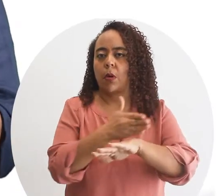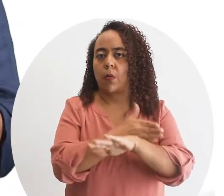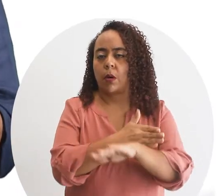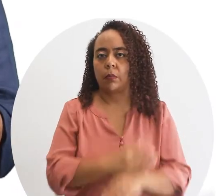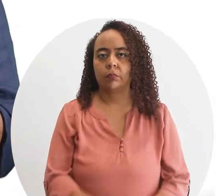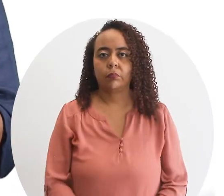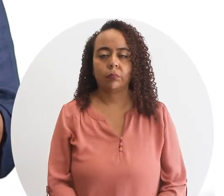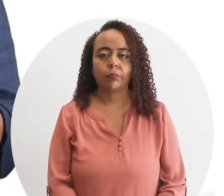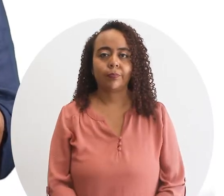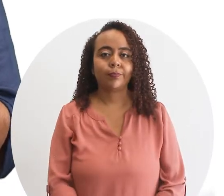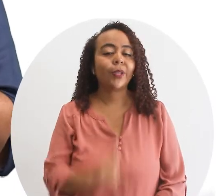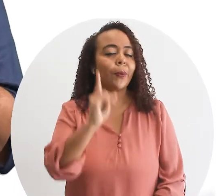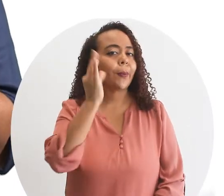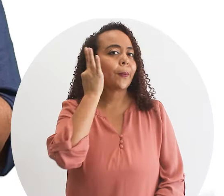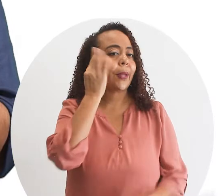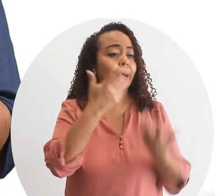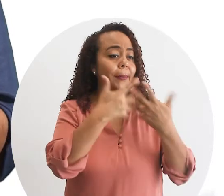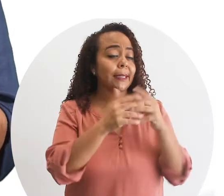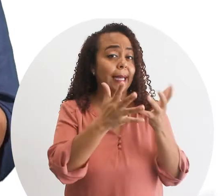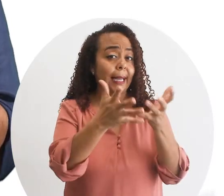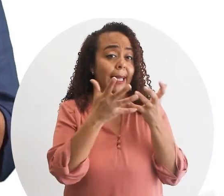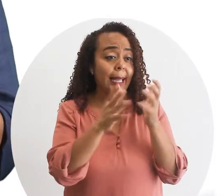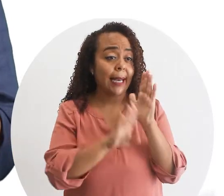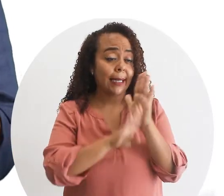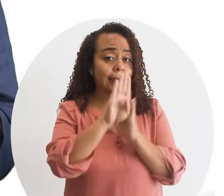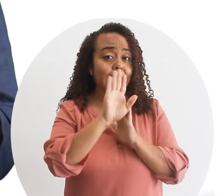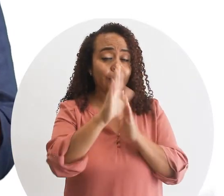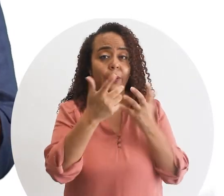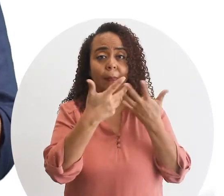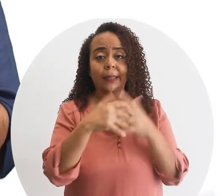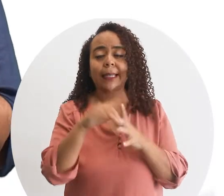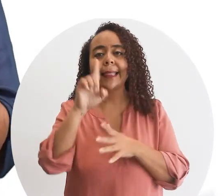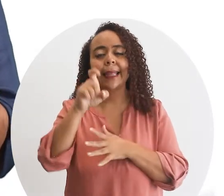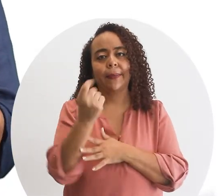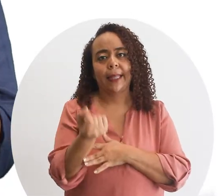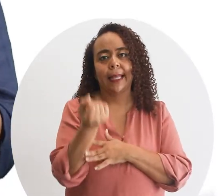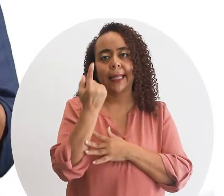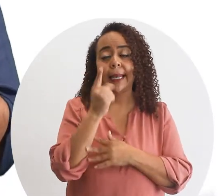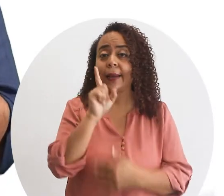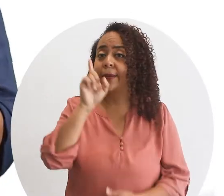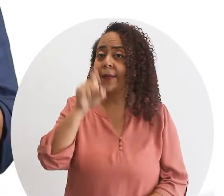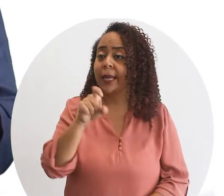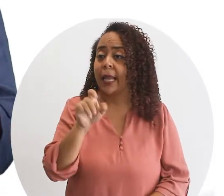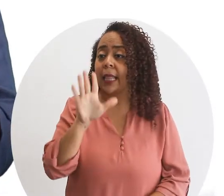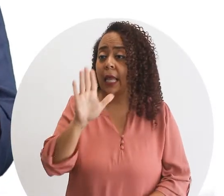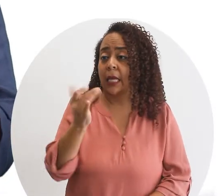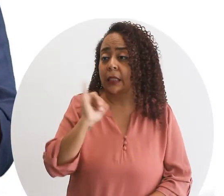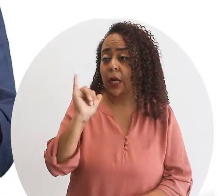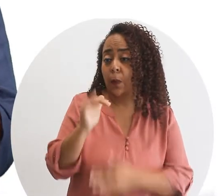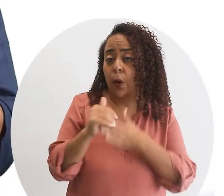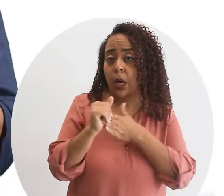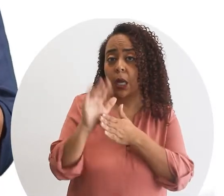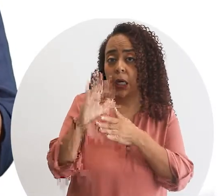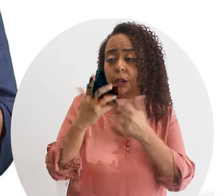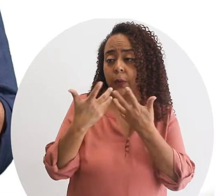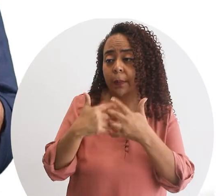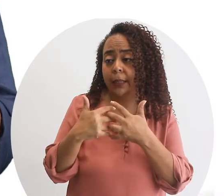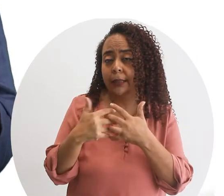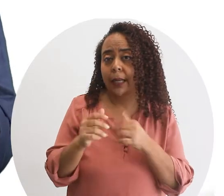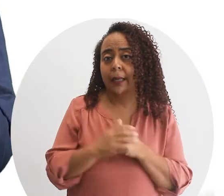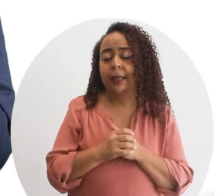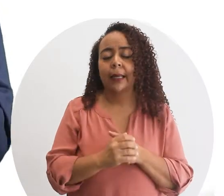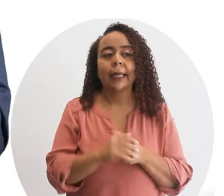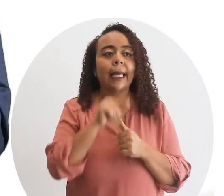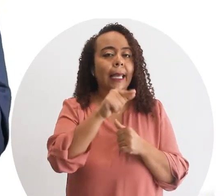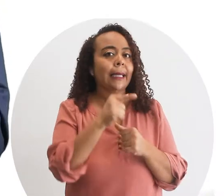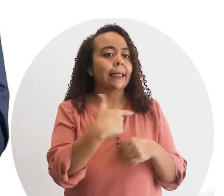mejor ambiente una mujer empresaria que desea hacer crecer su empresa debe entender que lo que se requiere de ella como lideresa en su empresa es que